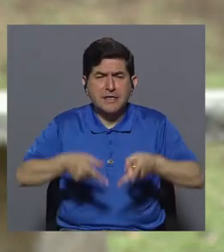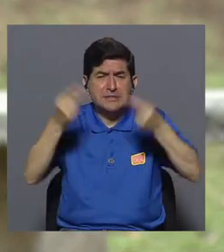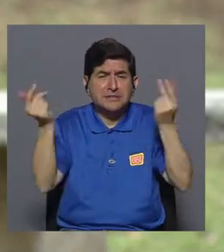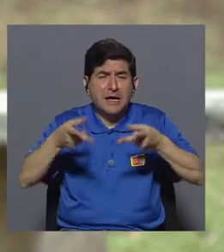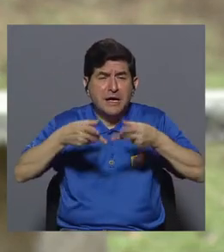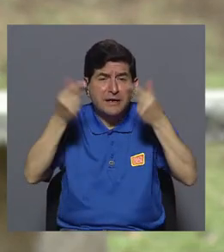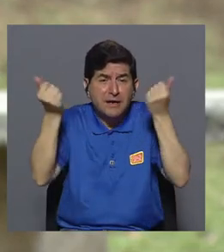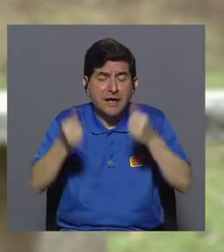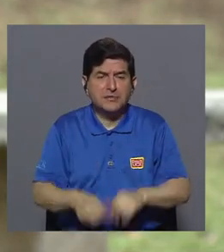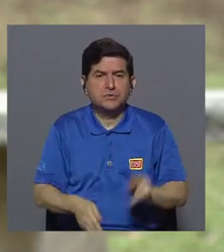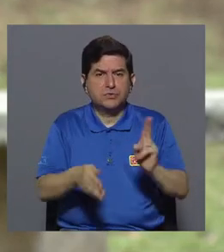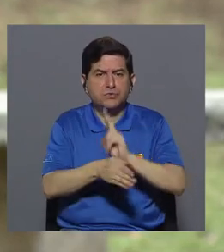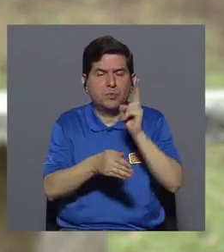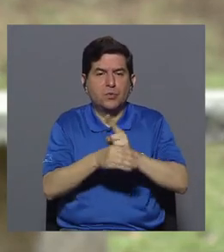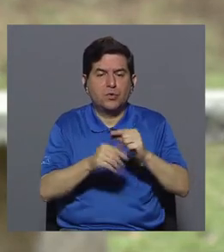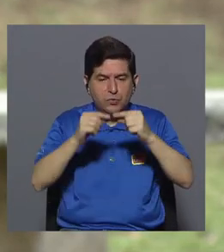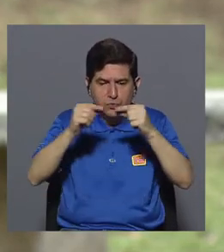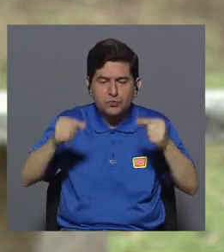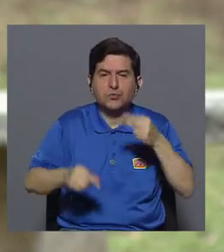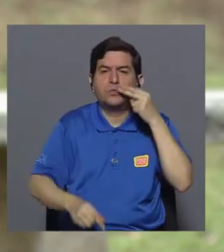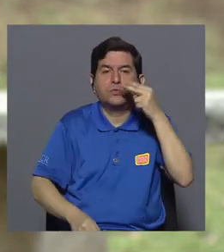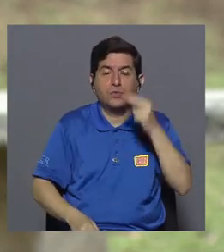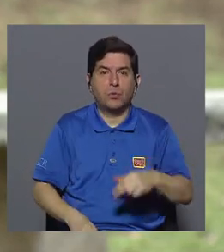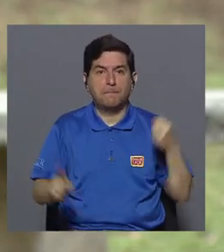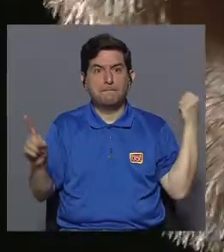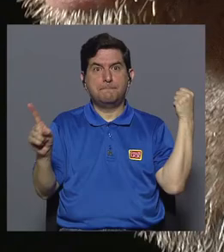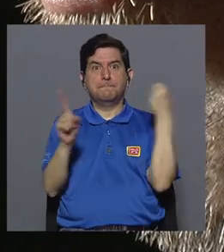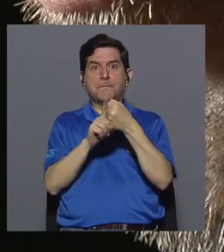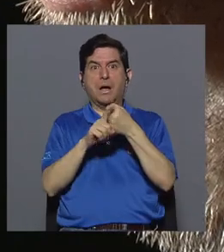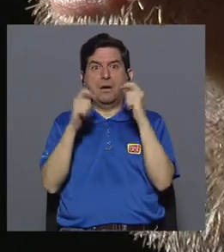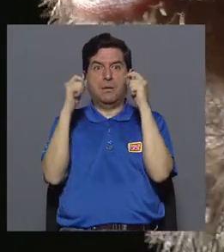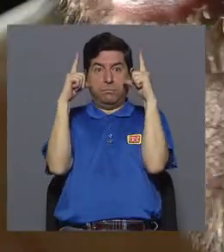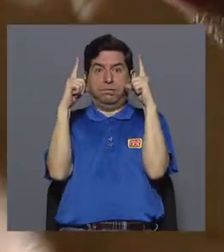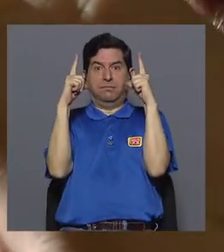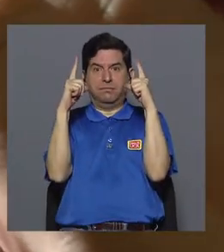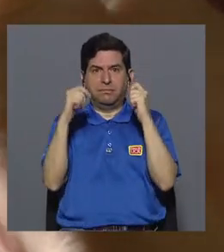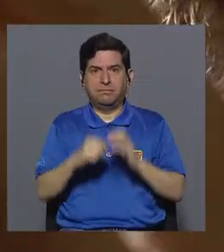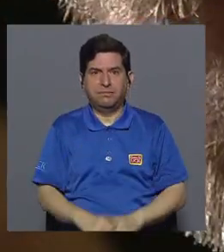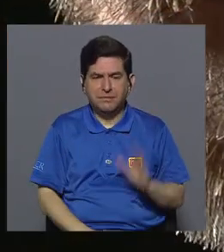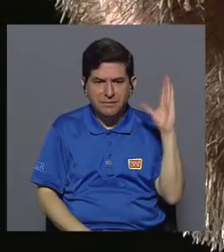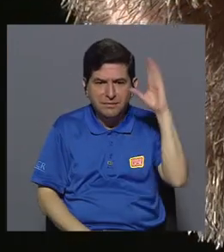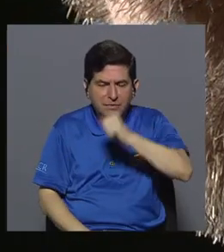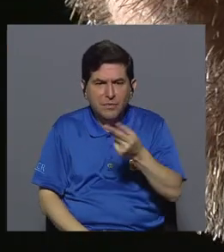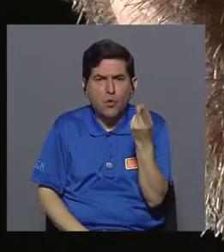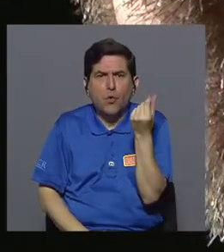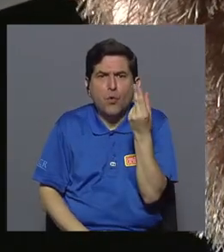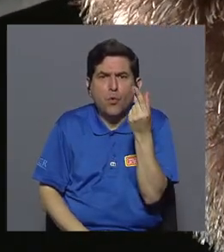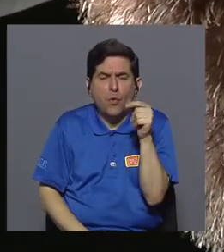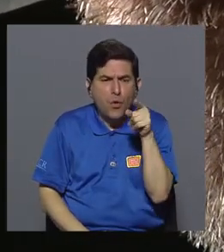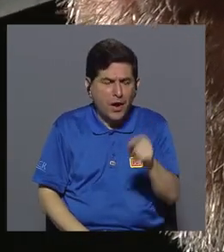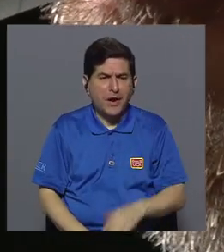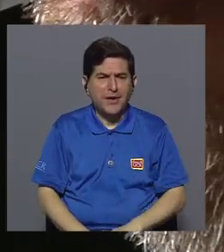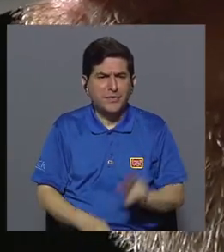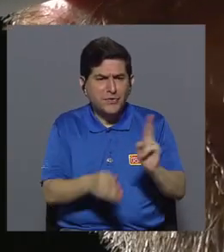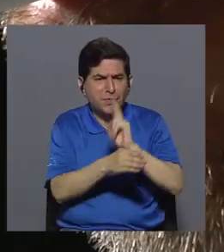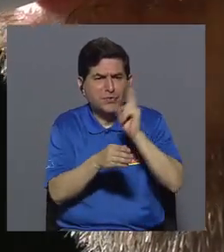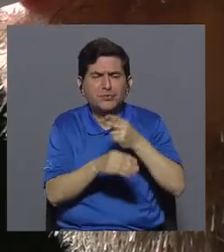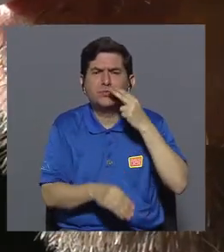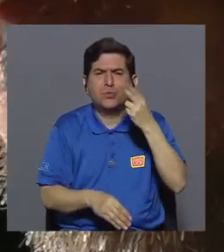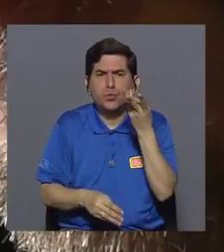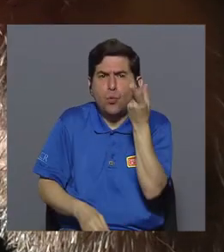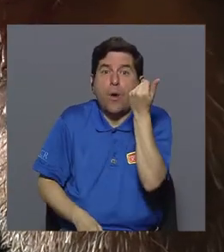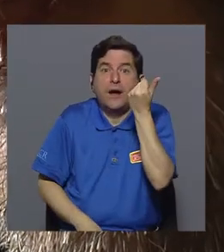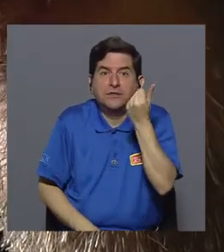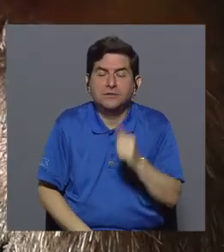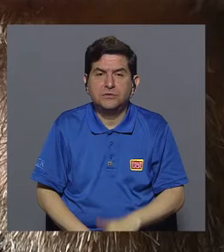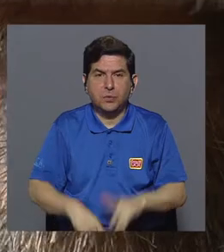que han tenido por consumo de cigarrillo genera gran impacto en ellos. Entonces ver la cantidad de dinero que han dirigido al consumo de